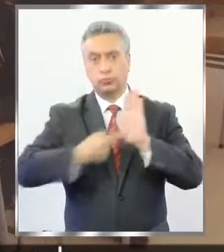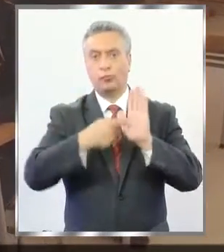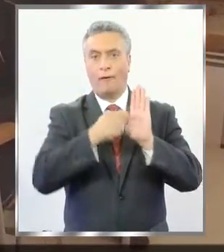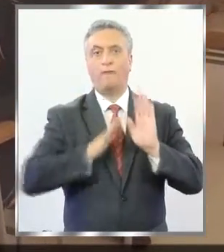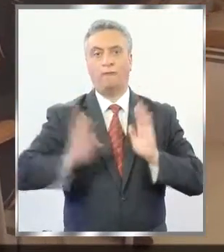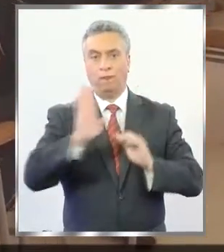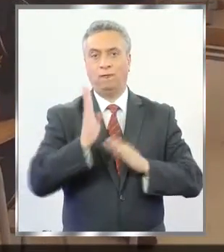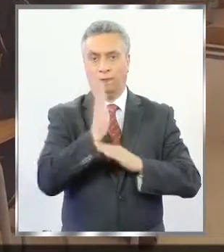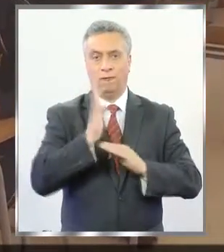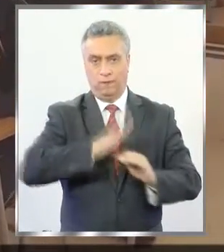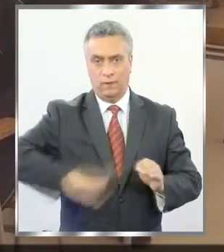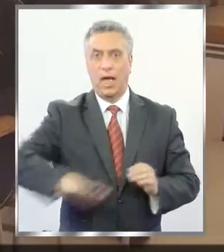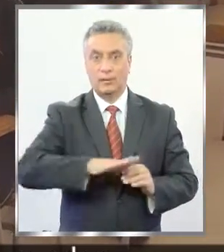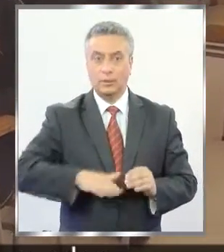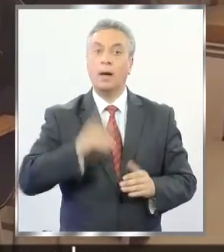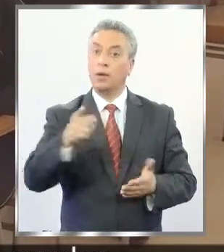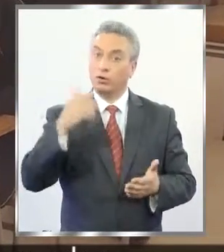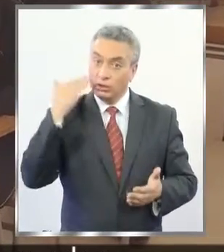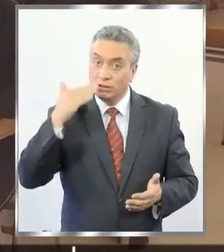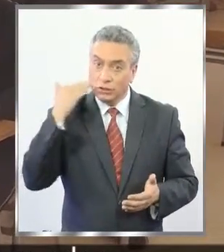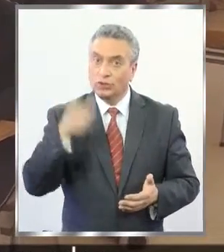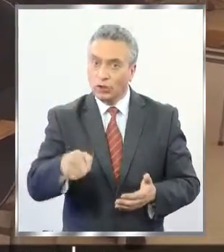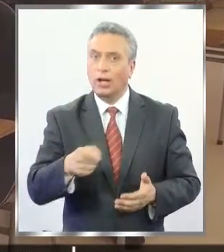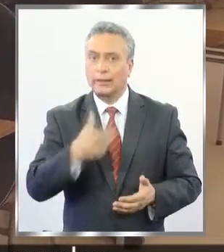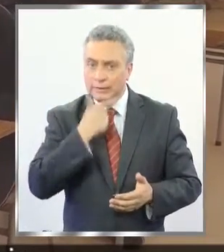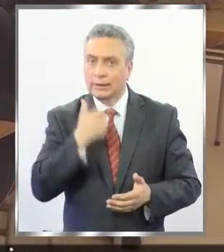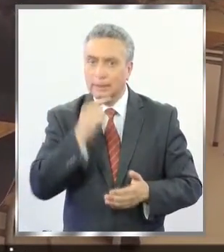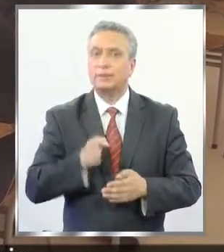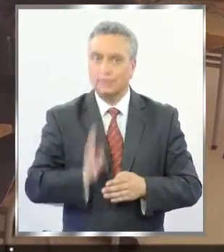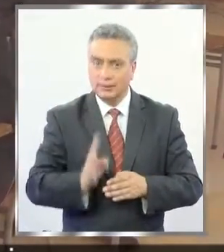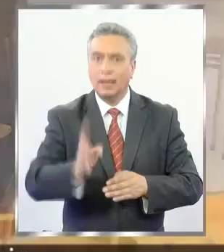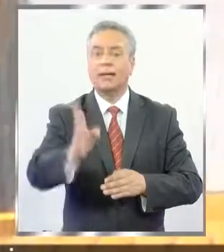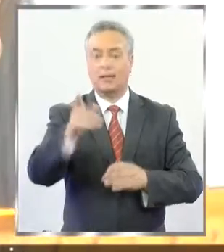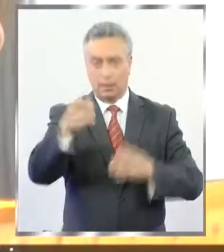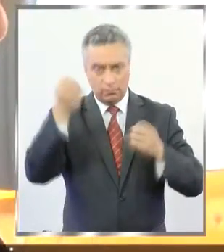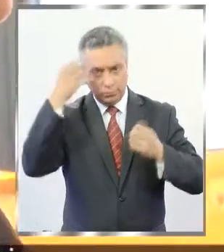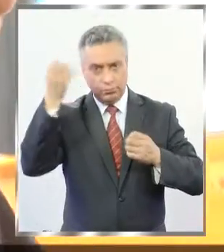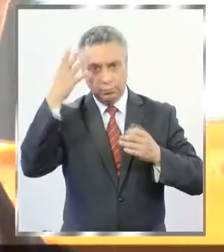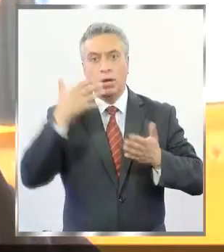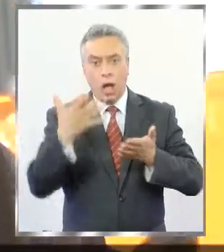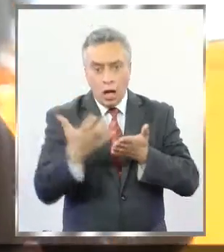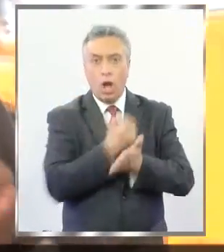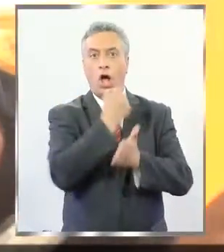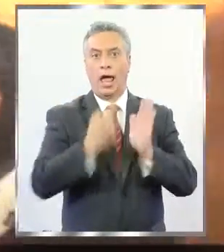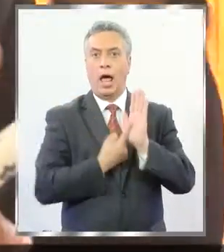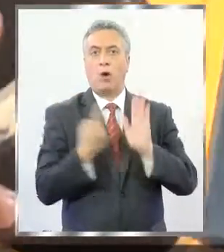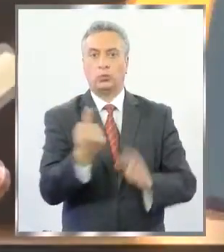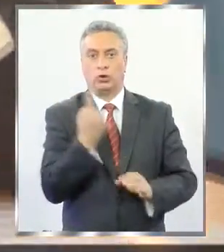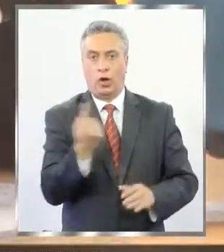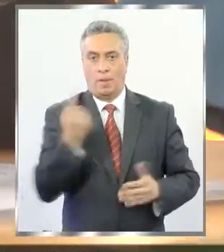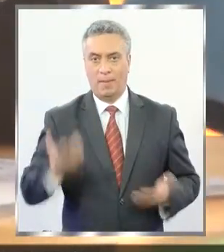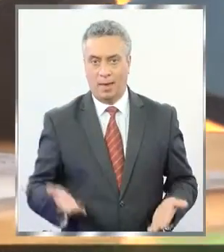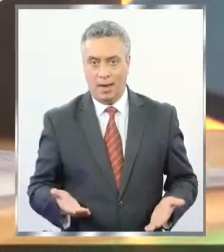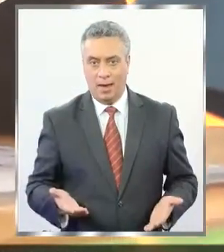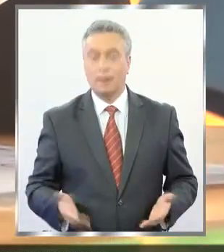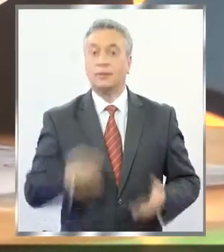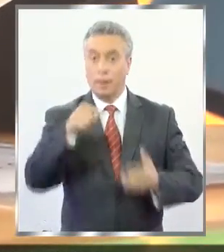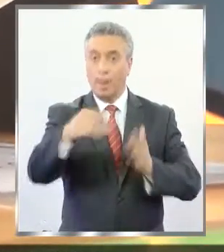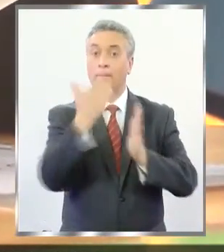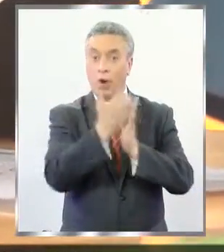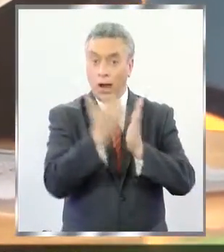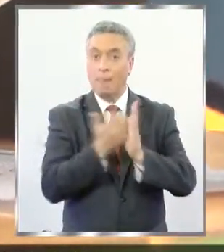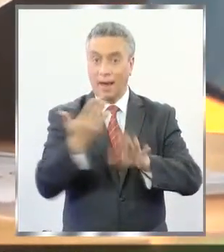homologado a enseñanza básica, pero la idea es que los niños puedan continuar su aprendizaje y lograr autonomía. Bajo esta